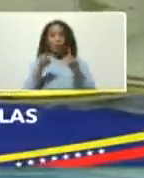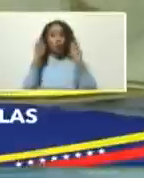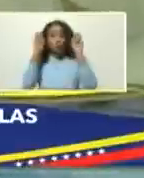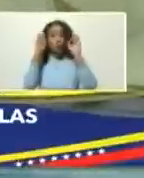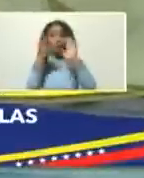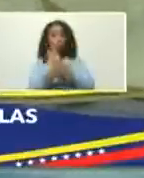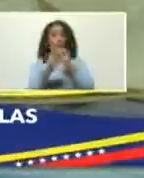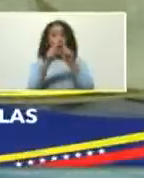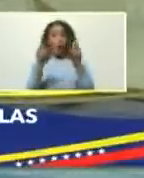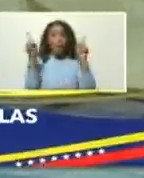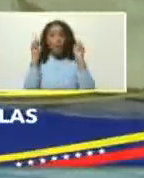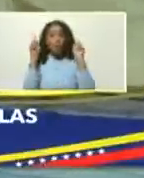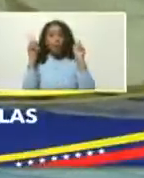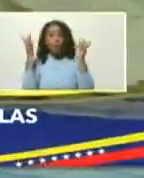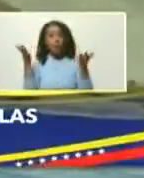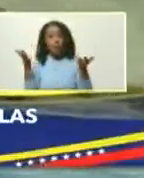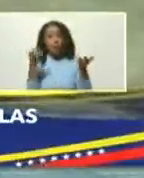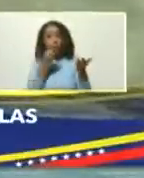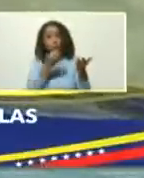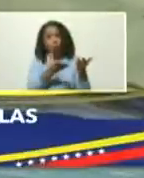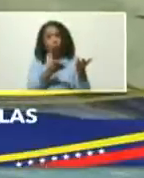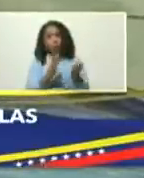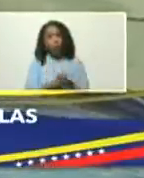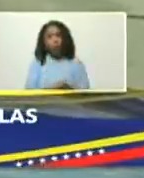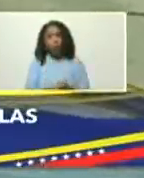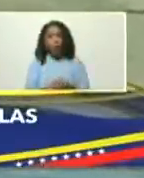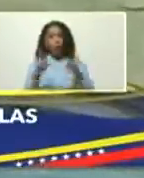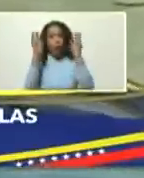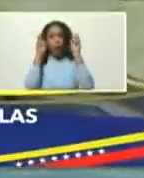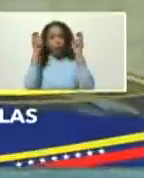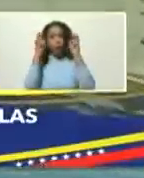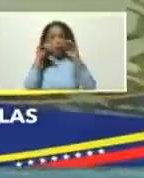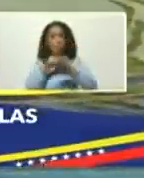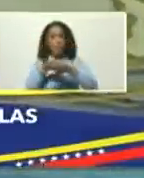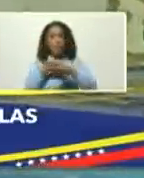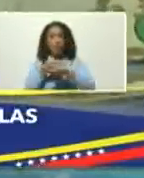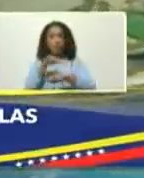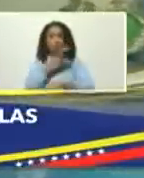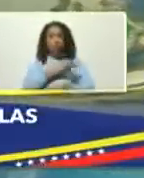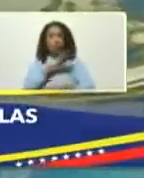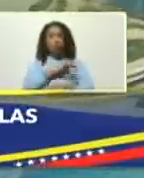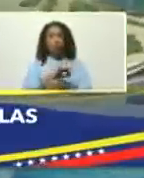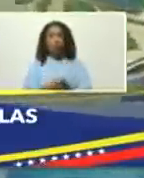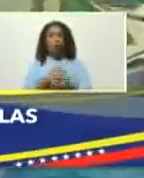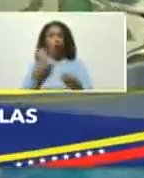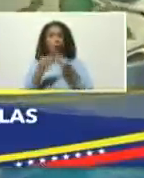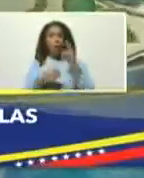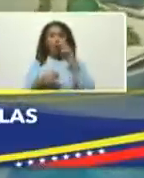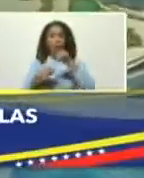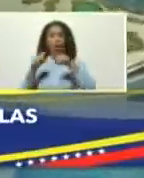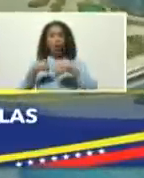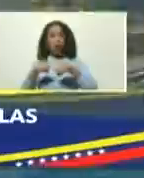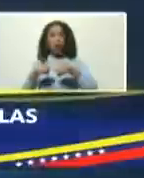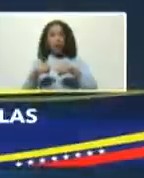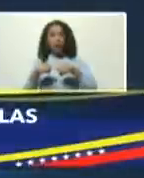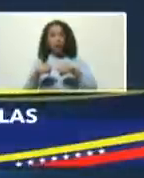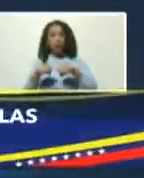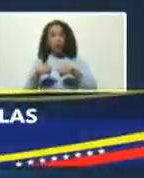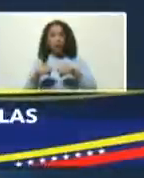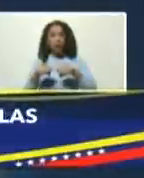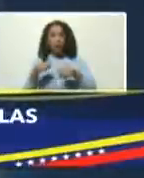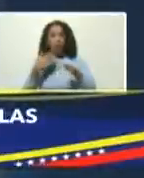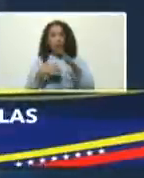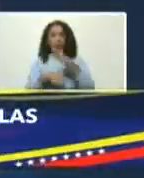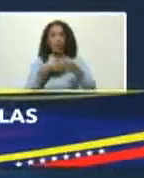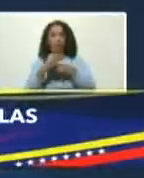ambiente a través de bueno del marco del ministerio de ecosocialismo como vemos aquí en la maqueta presidente se va a hacer el